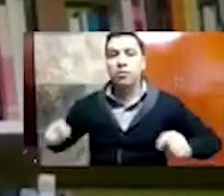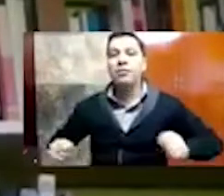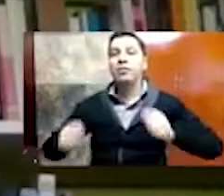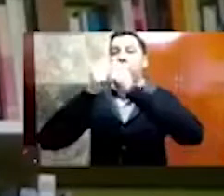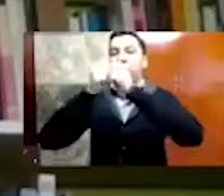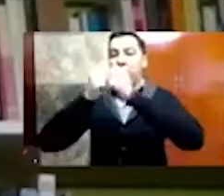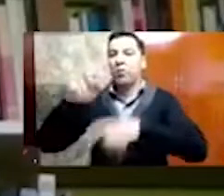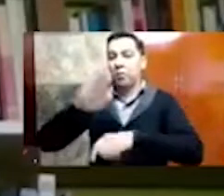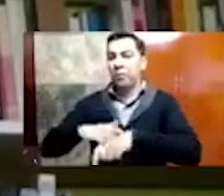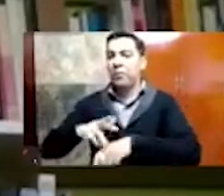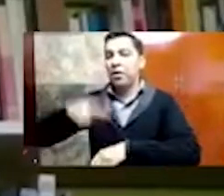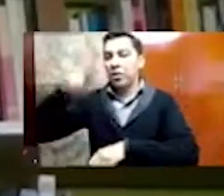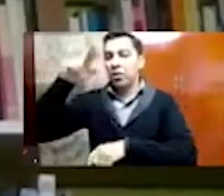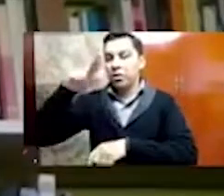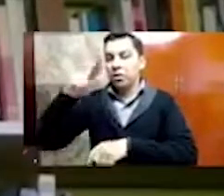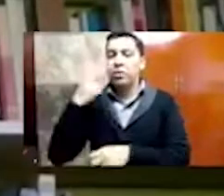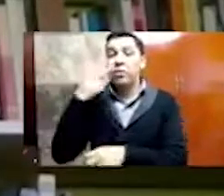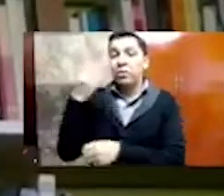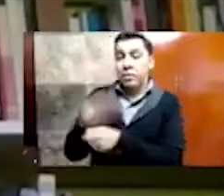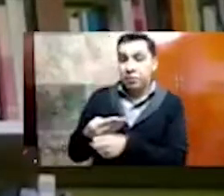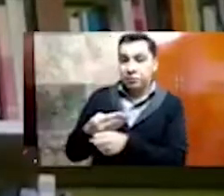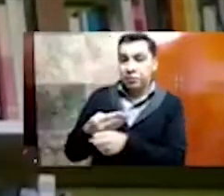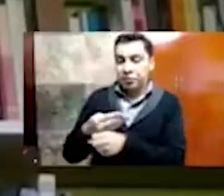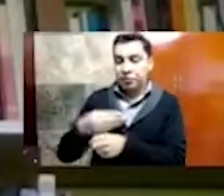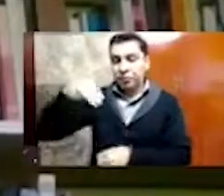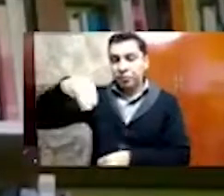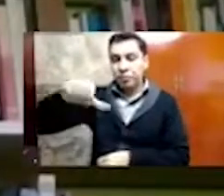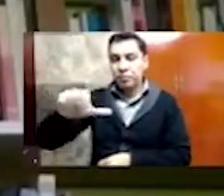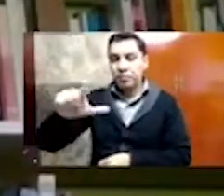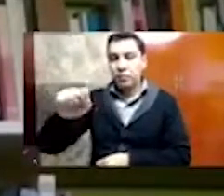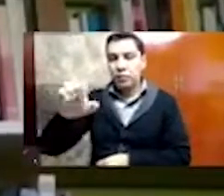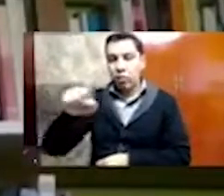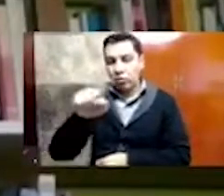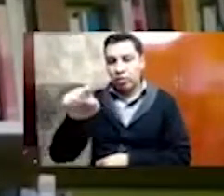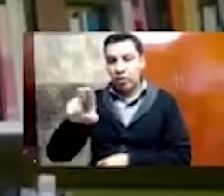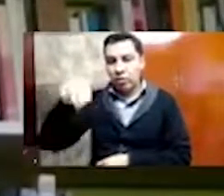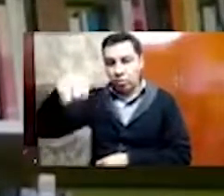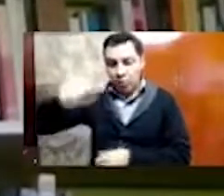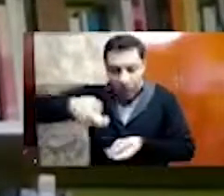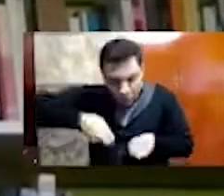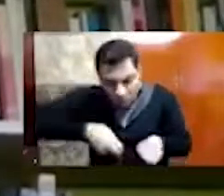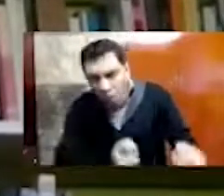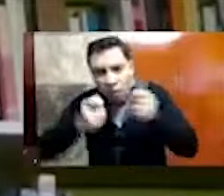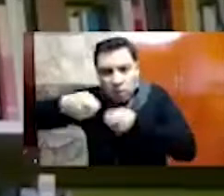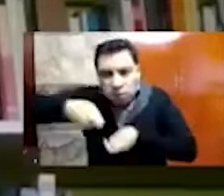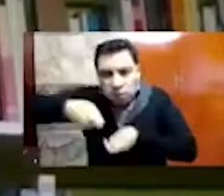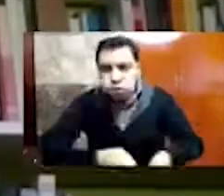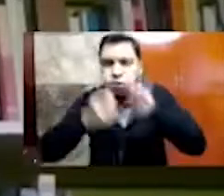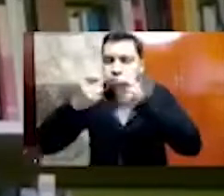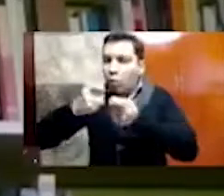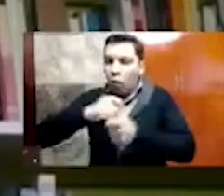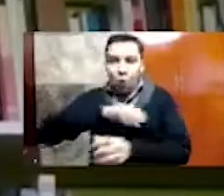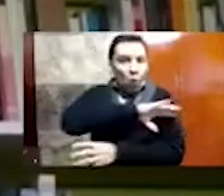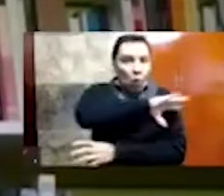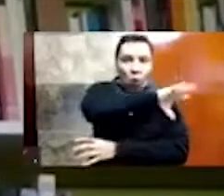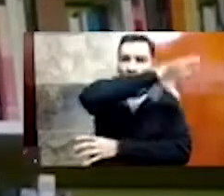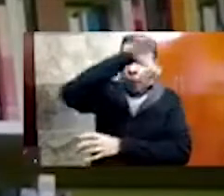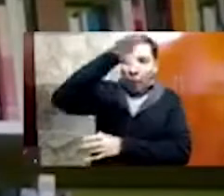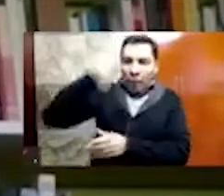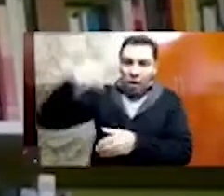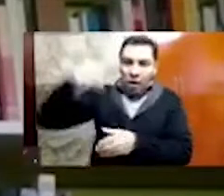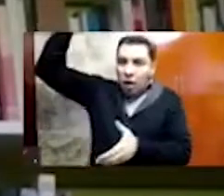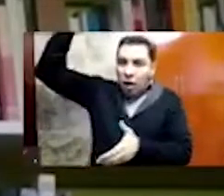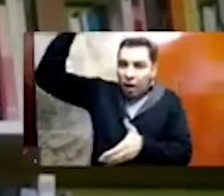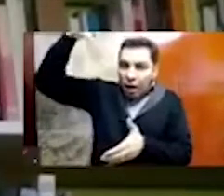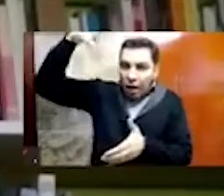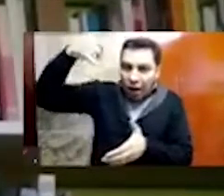cargo del maestro Eduardo Matos Montezuma, y que se excava prácticamente todo el Templo Mayor. Esos serían, pues, los